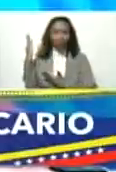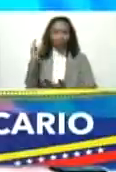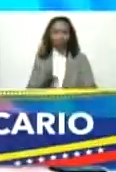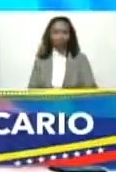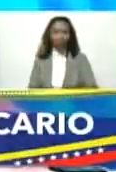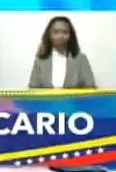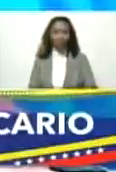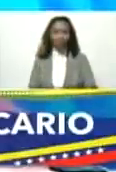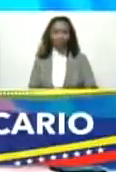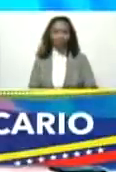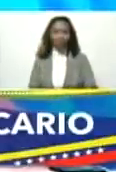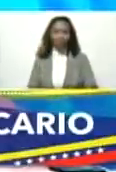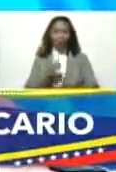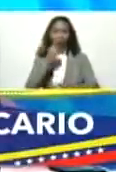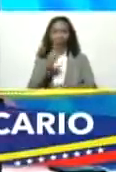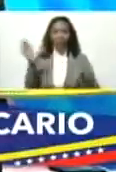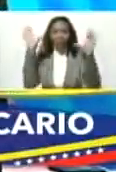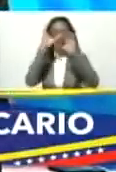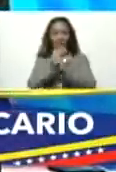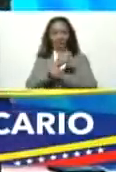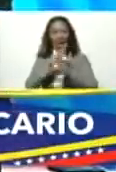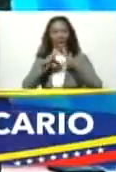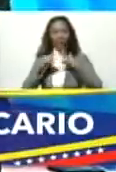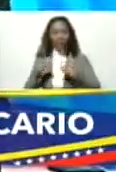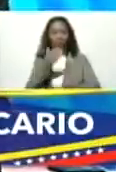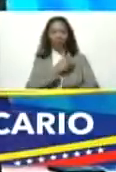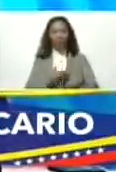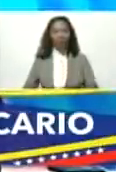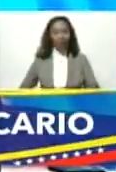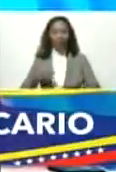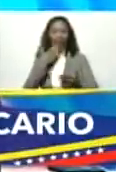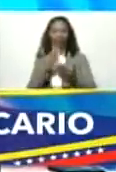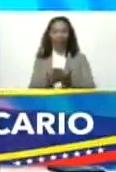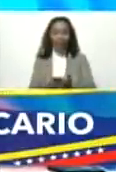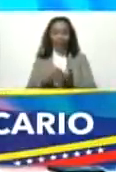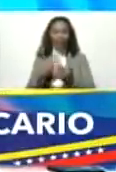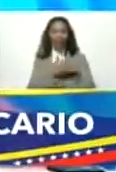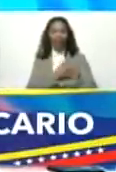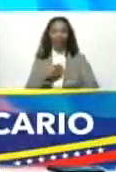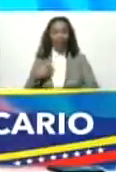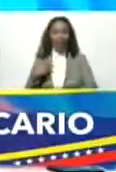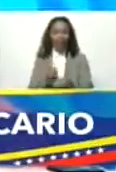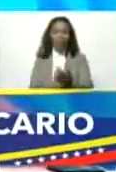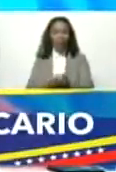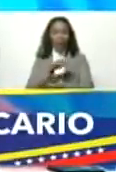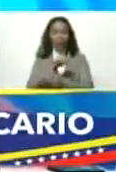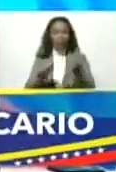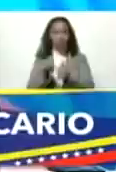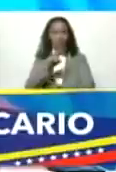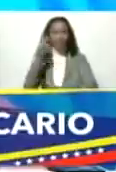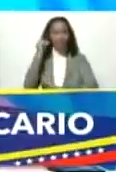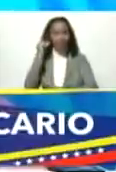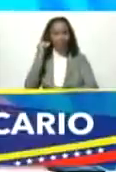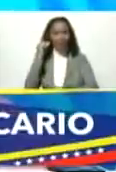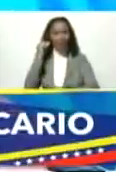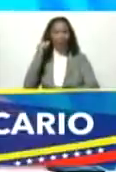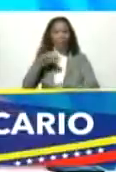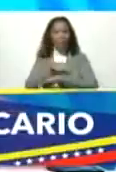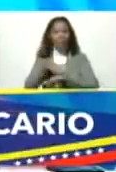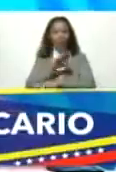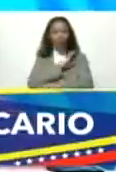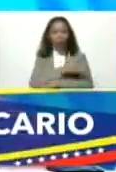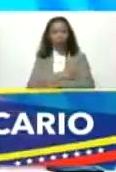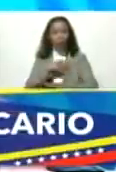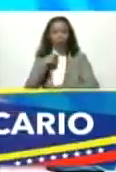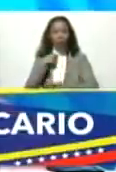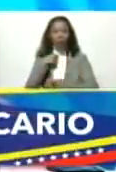bueno buenas noches a todos gracias presidente querida hermana vicepresidenta ejecutiva ministra del poder popular